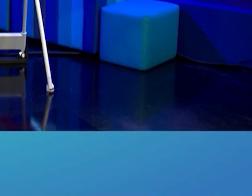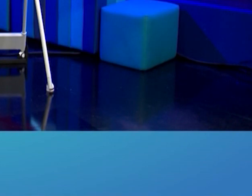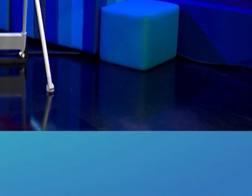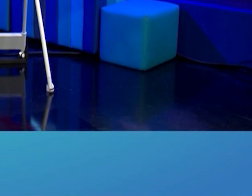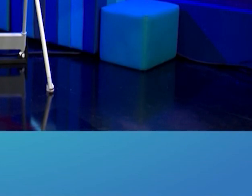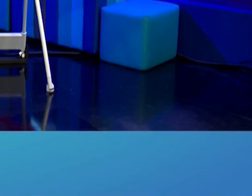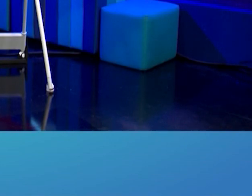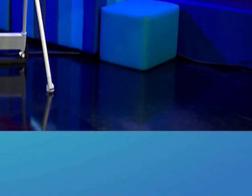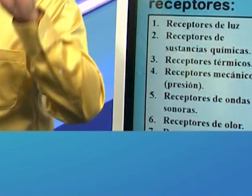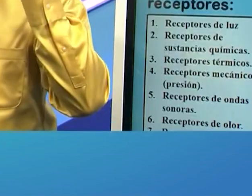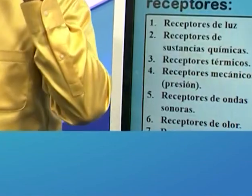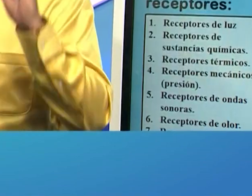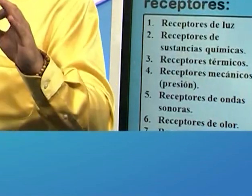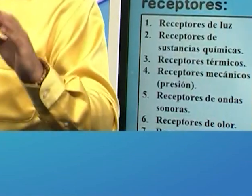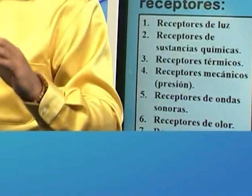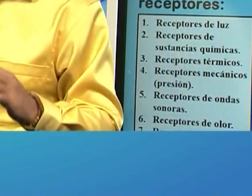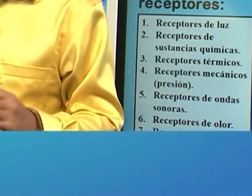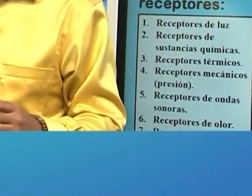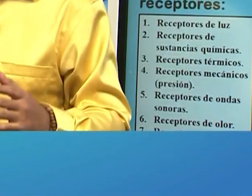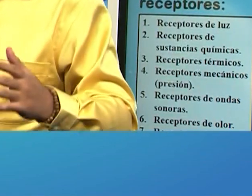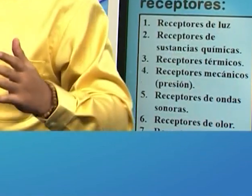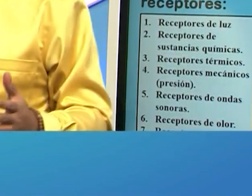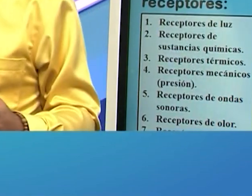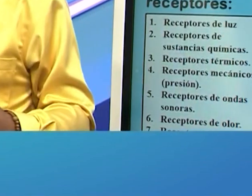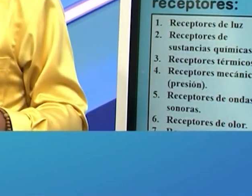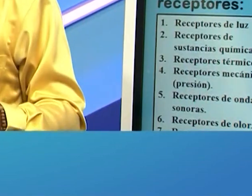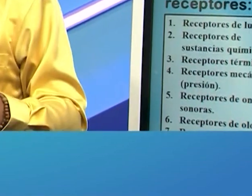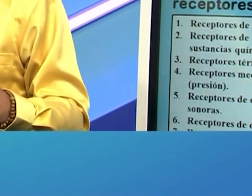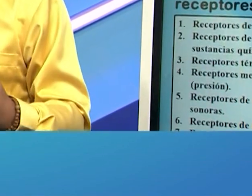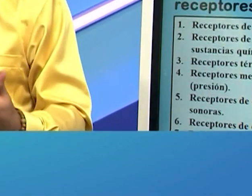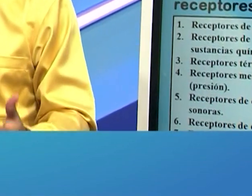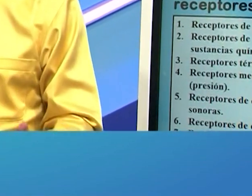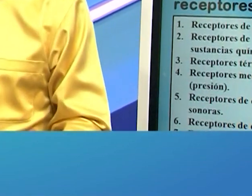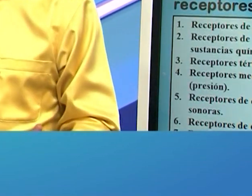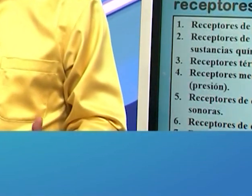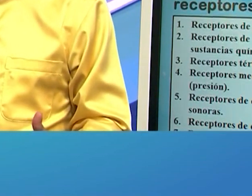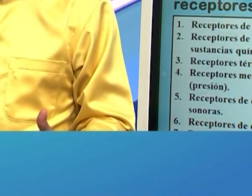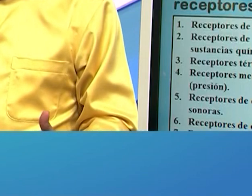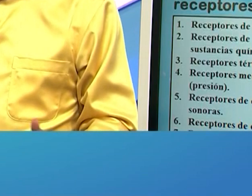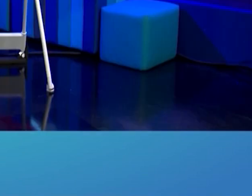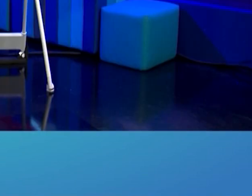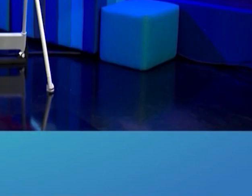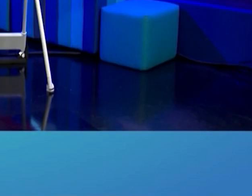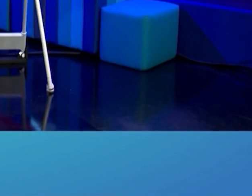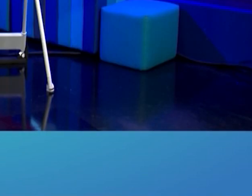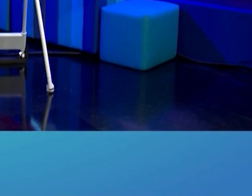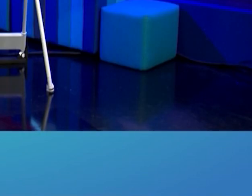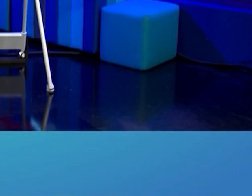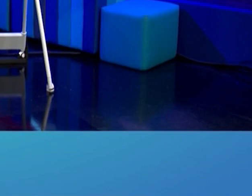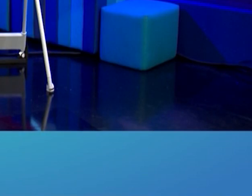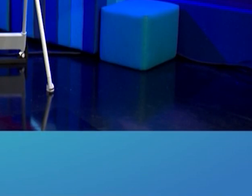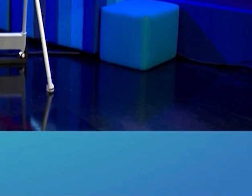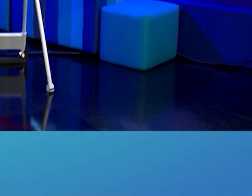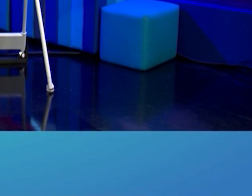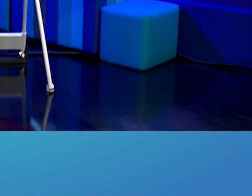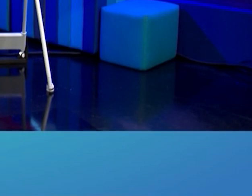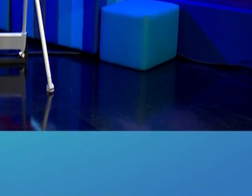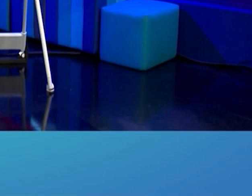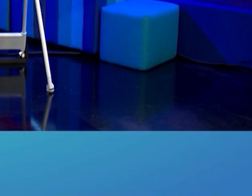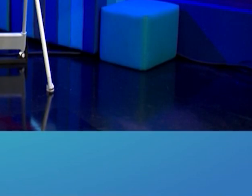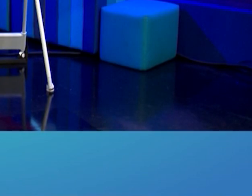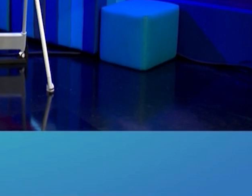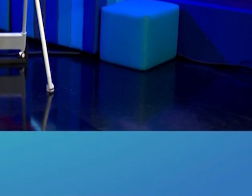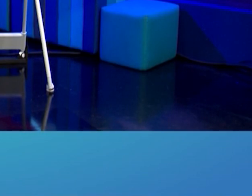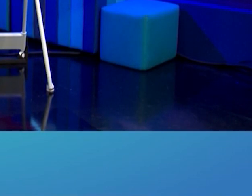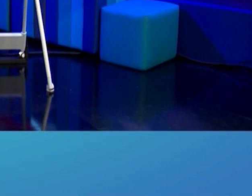excelente kareimis lo has hecho muy bien ahora bien vamos a darle la oportunidad a kaijin y vamos a